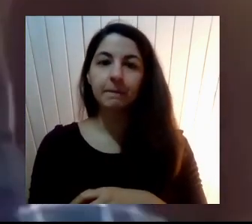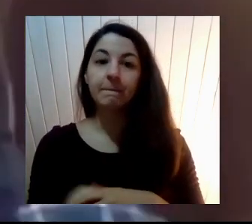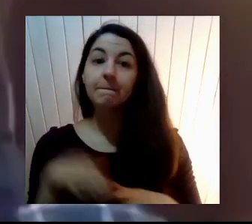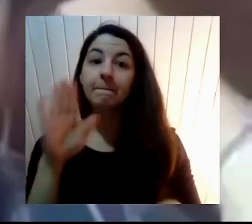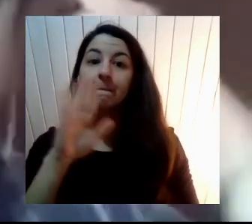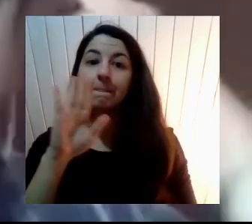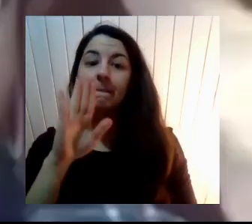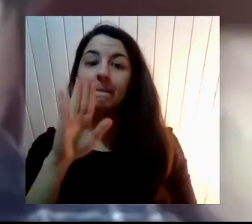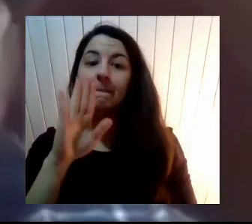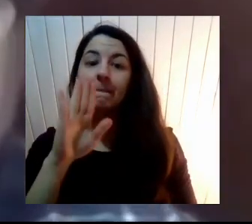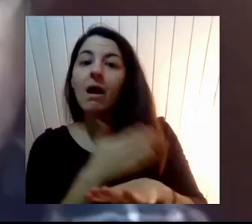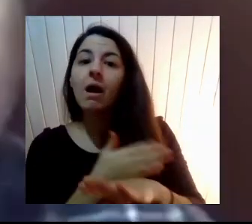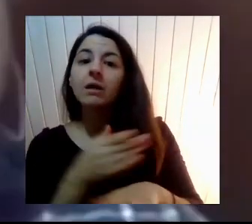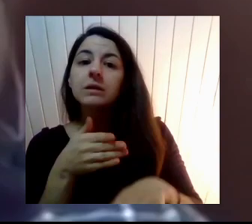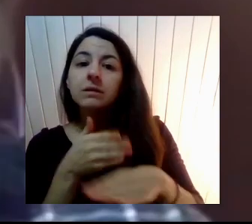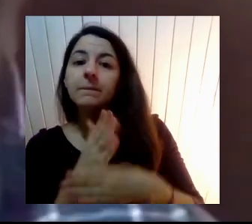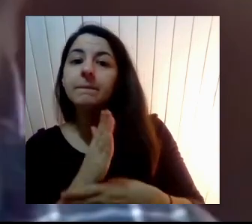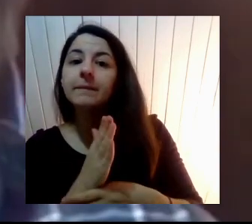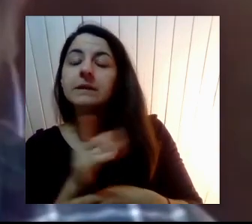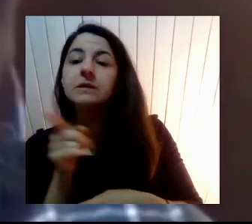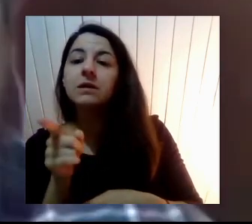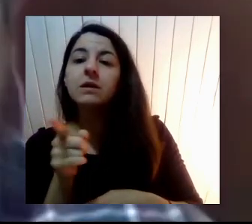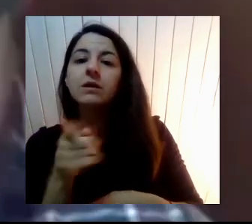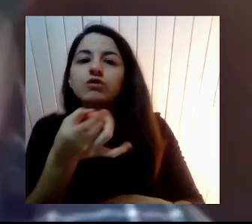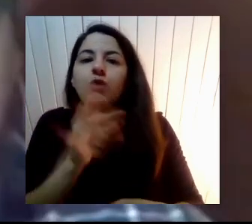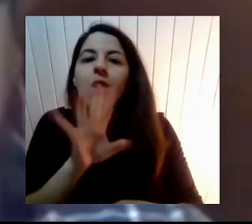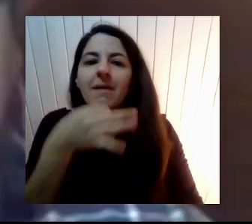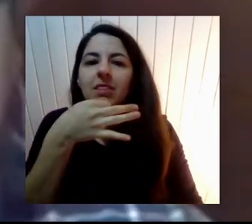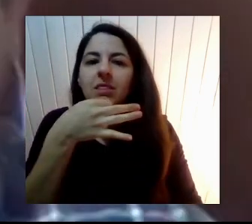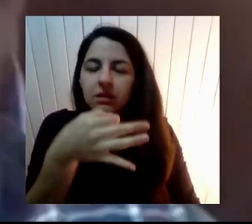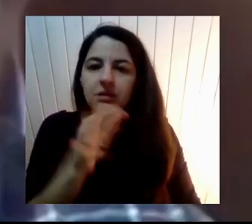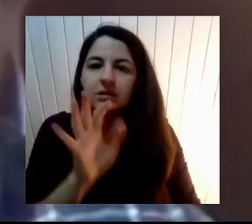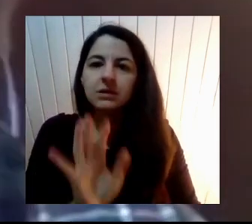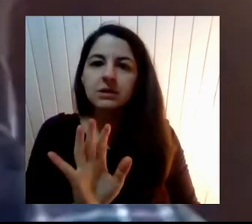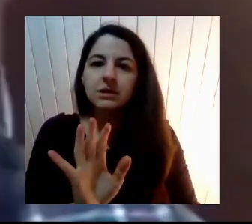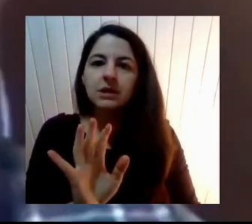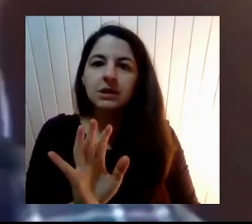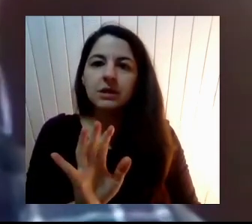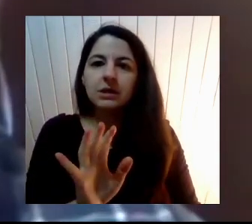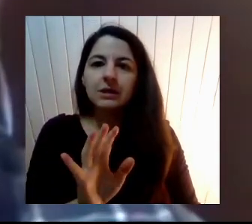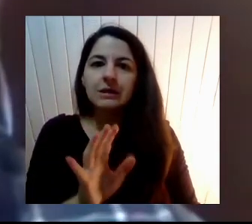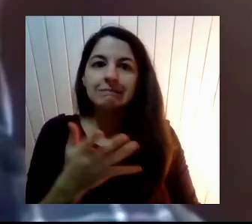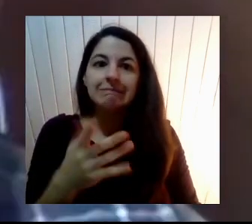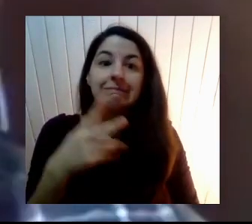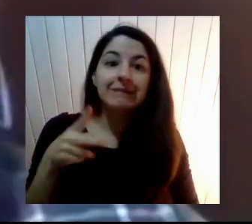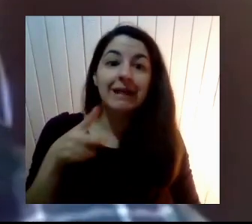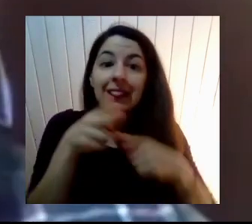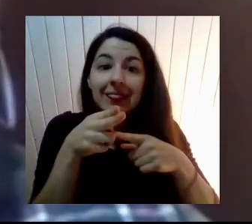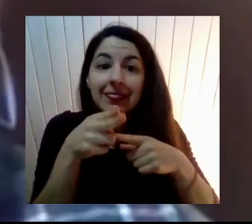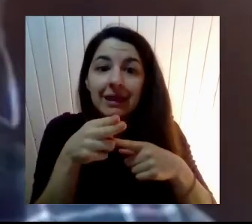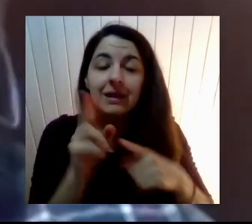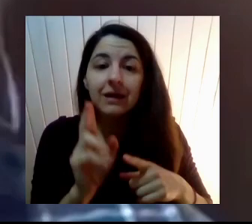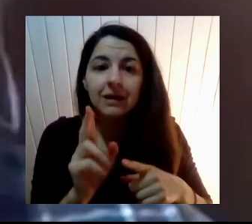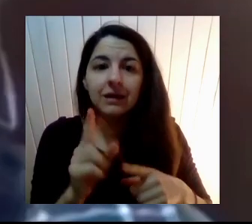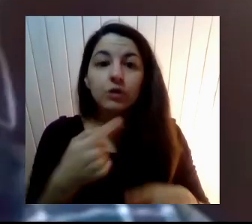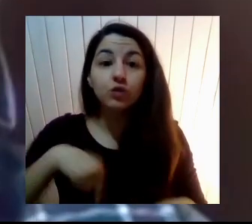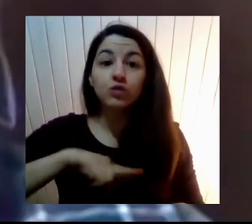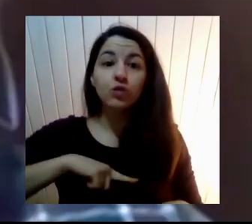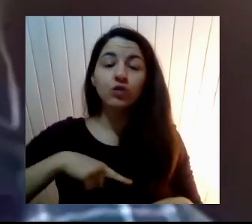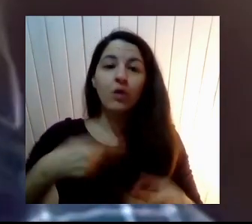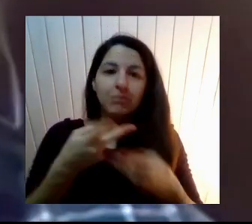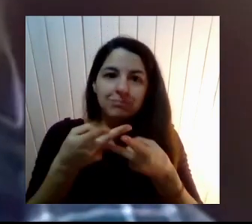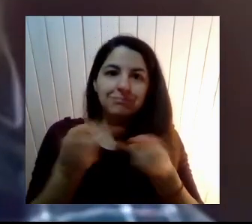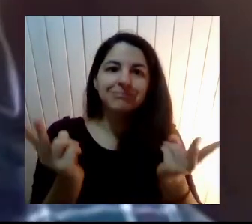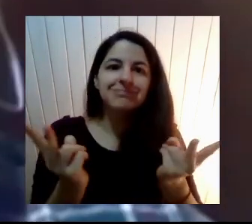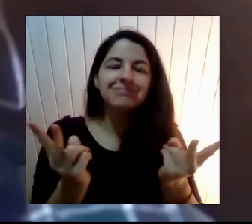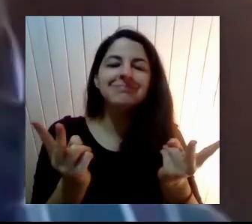comience Rosario Solamente destacar también Se me iba ese punto Y creo que al final igual se cortó Que estamos transmitiendo Vía streaming también